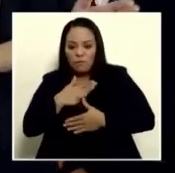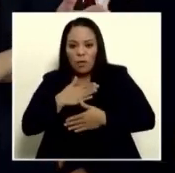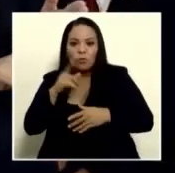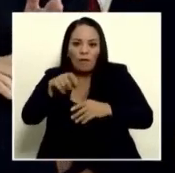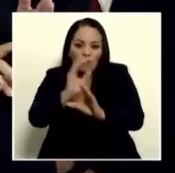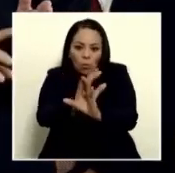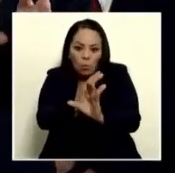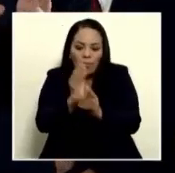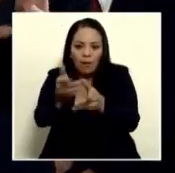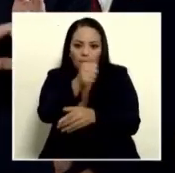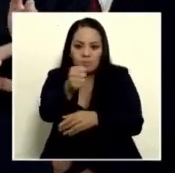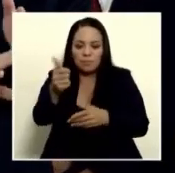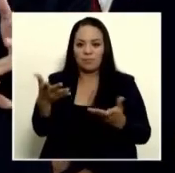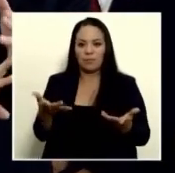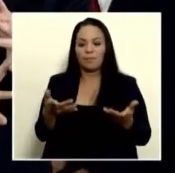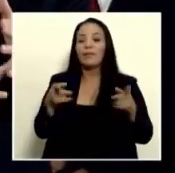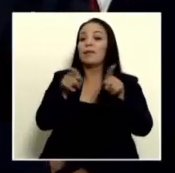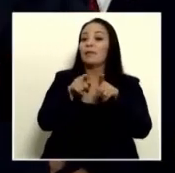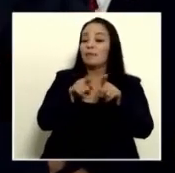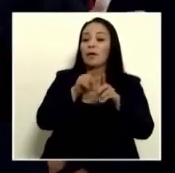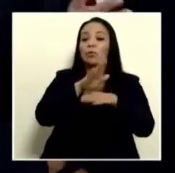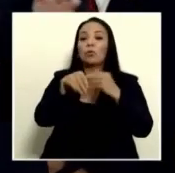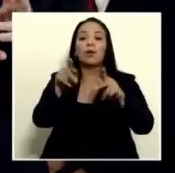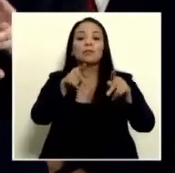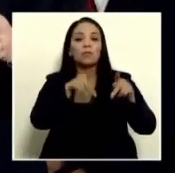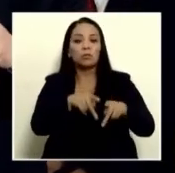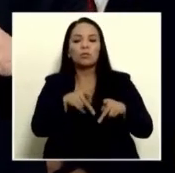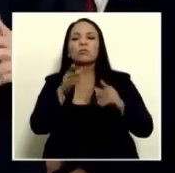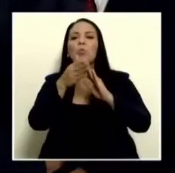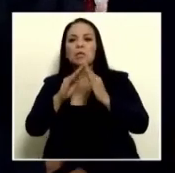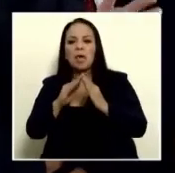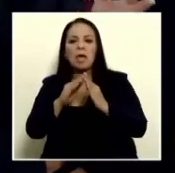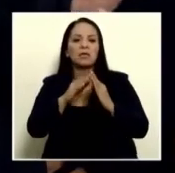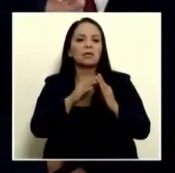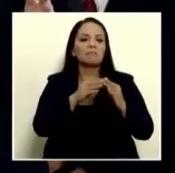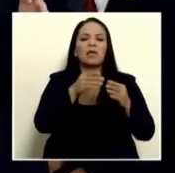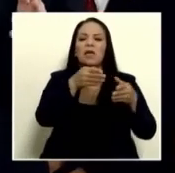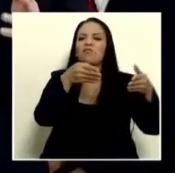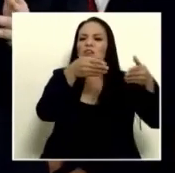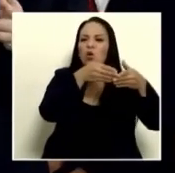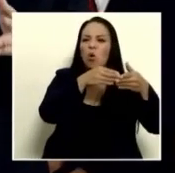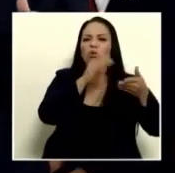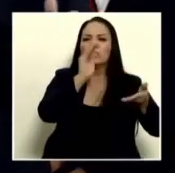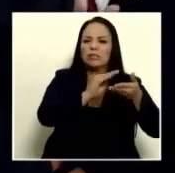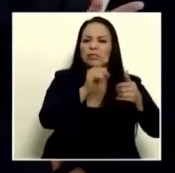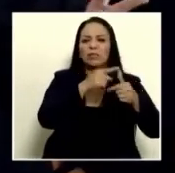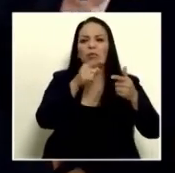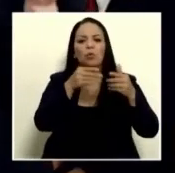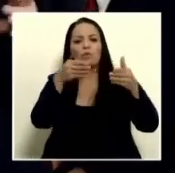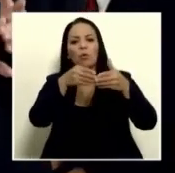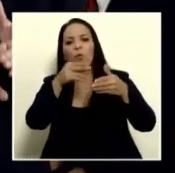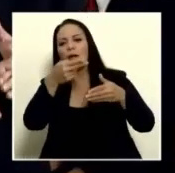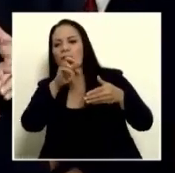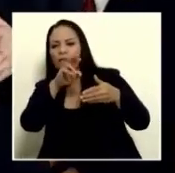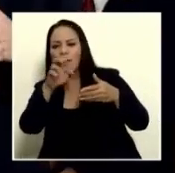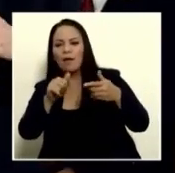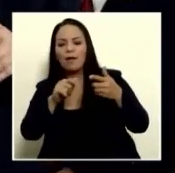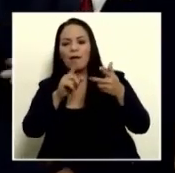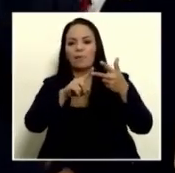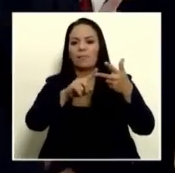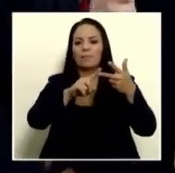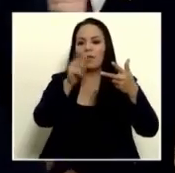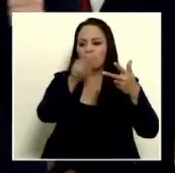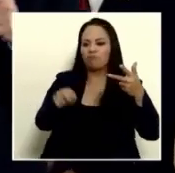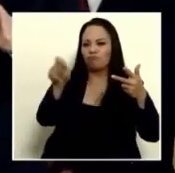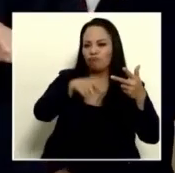comunidades de Rincón Chiquito, Rincón Herrera, La